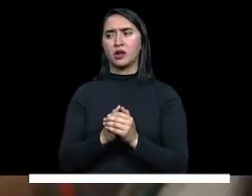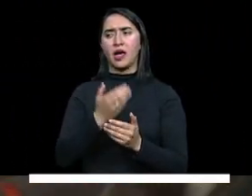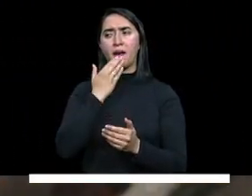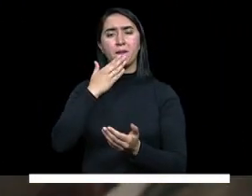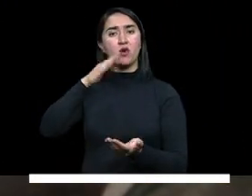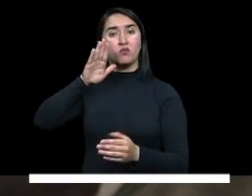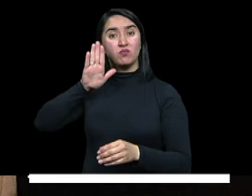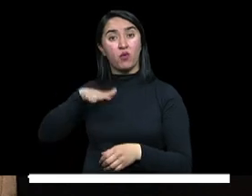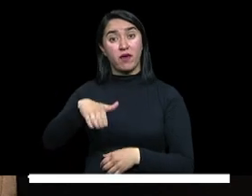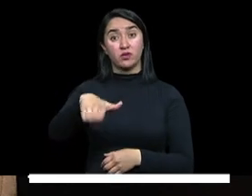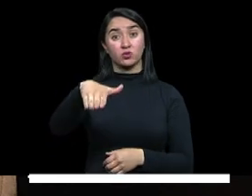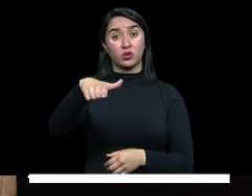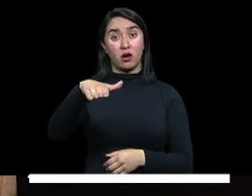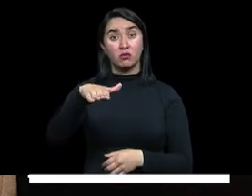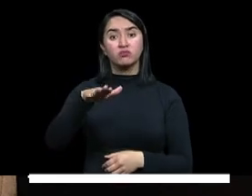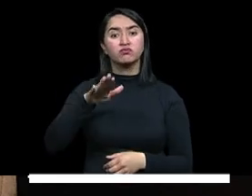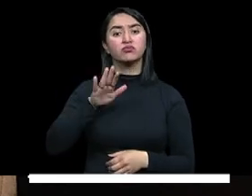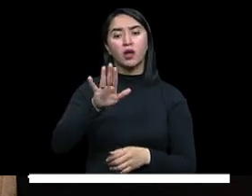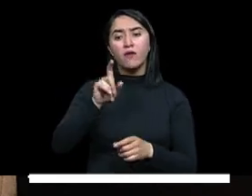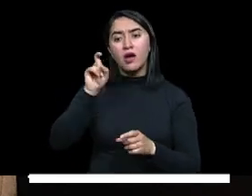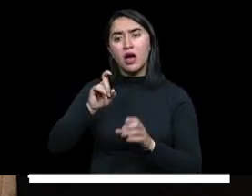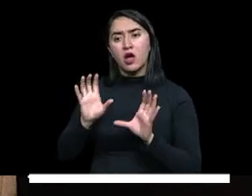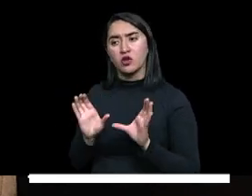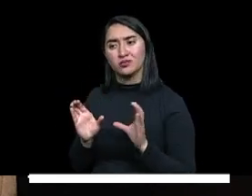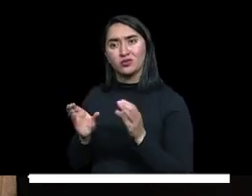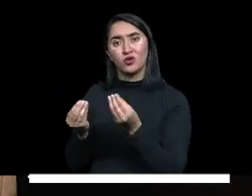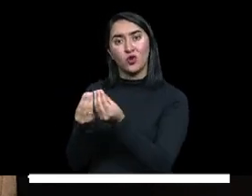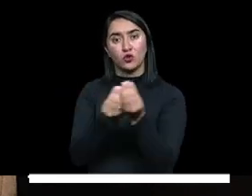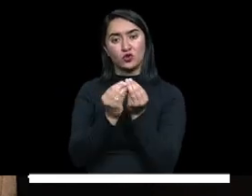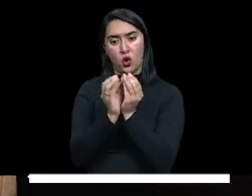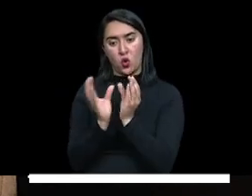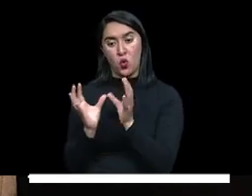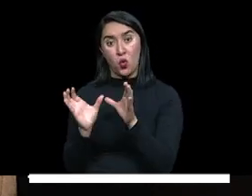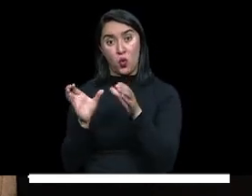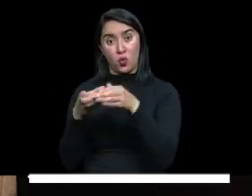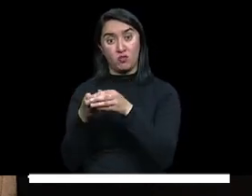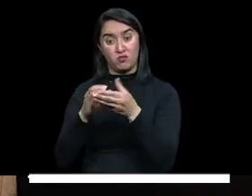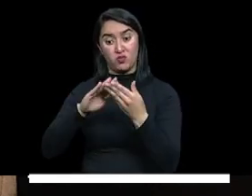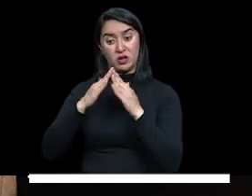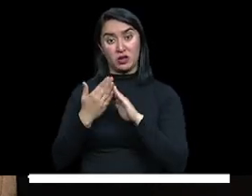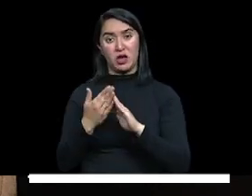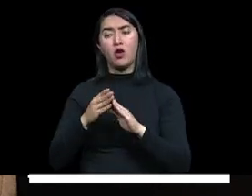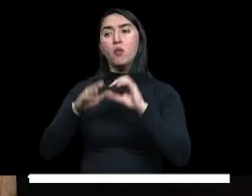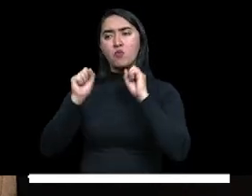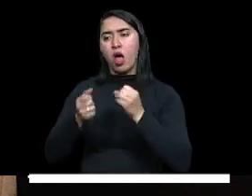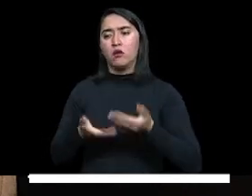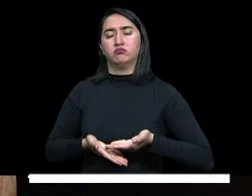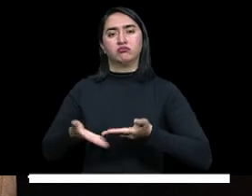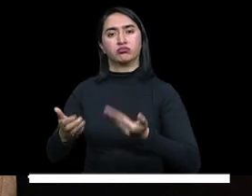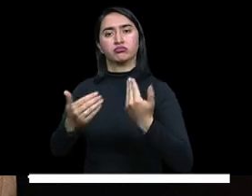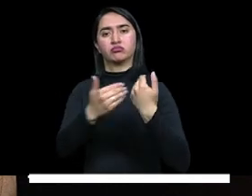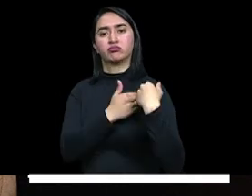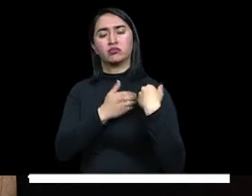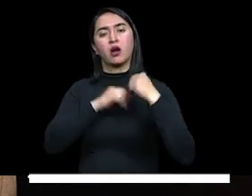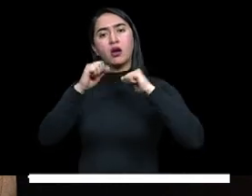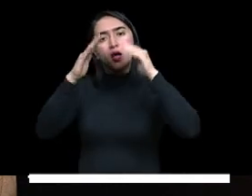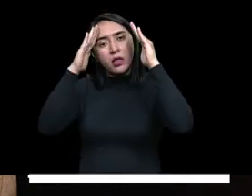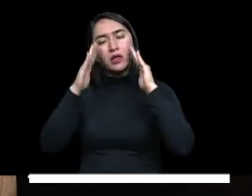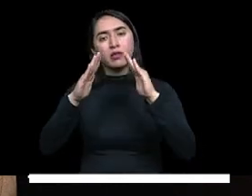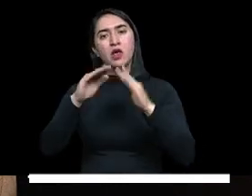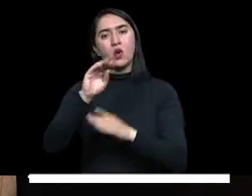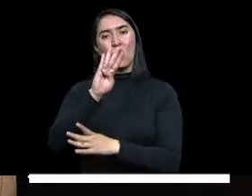hito muy importante, que un consejo comunitario pueda ahora encargarse de la operación para atender a más de 42 mil